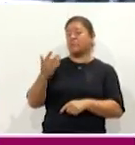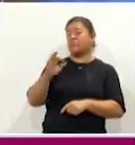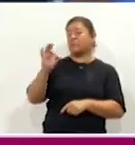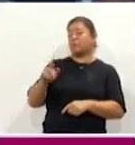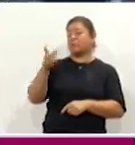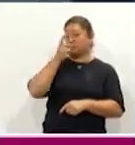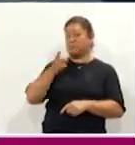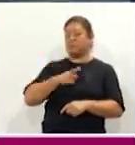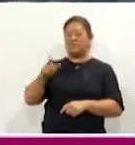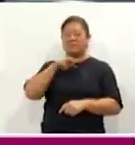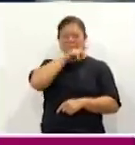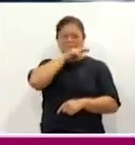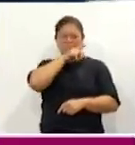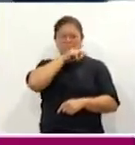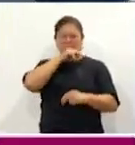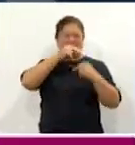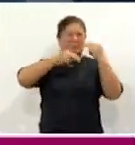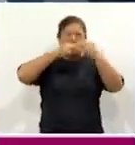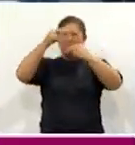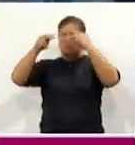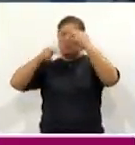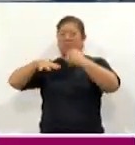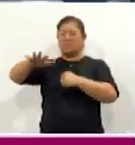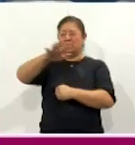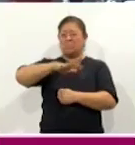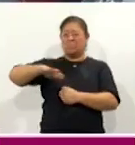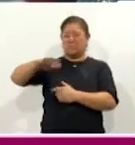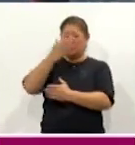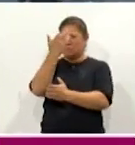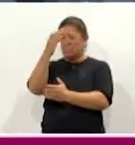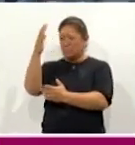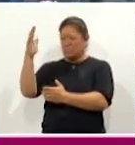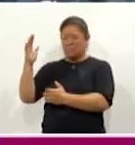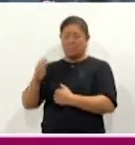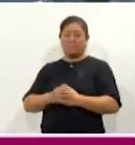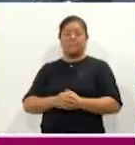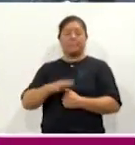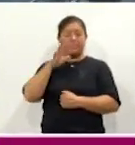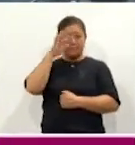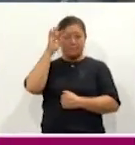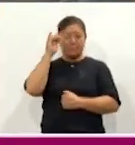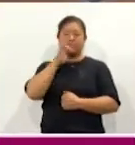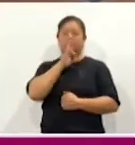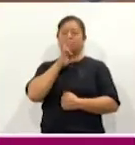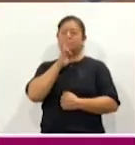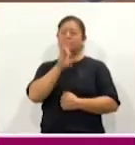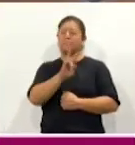les preocupa la contaminación y el medio ambiente. Para Coracit Noticias, Victoria Flores.